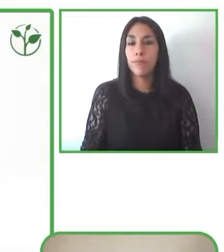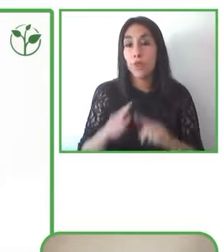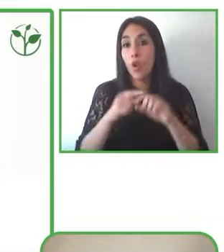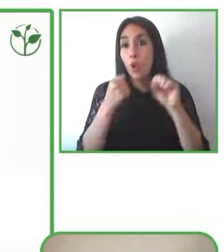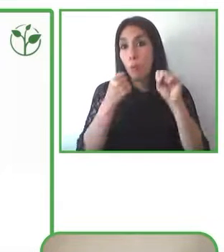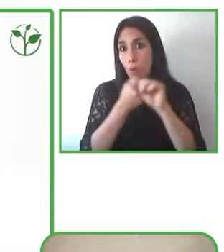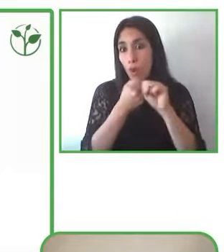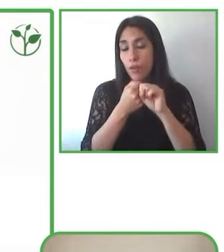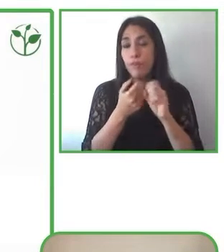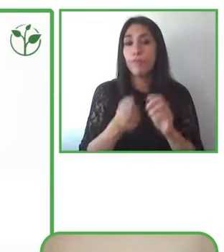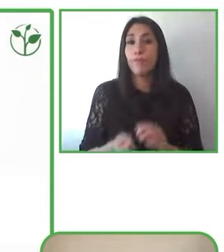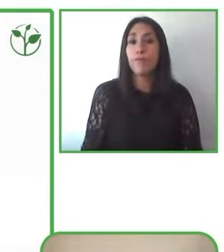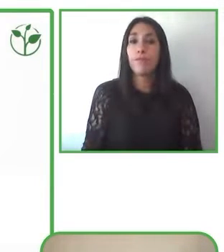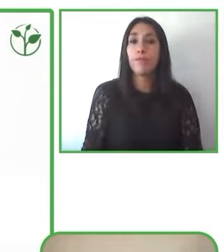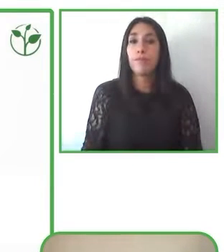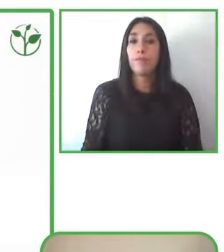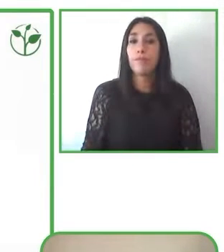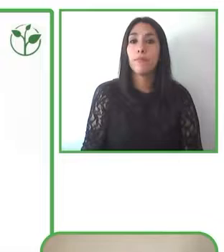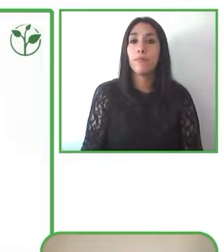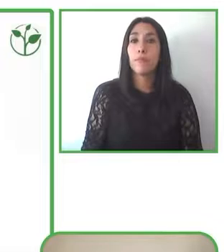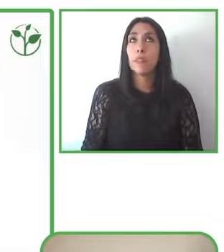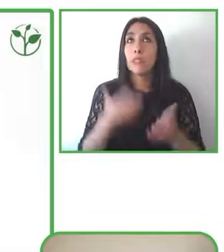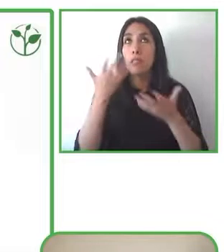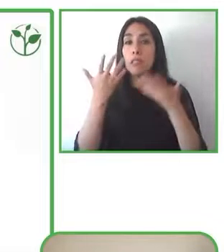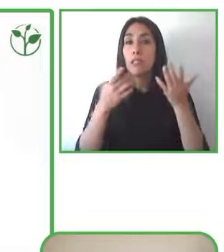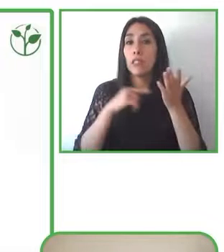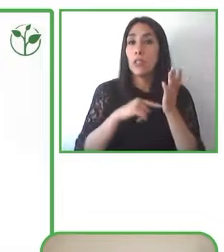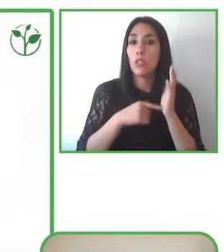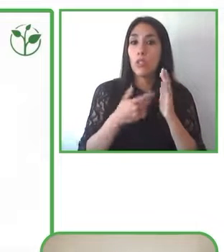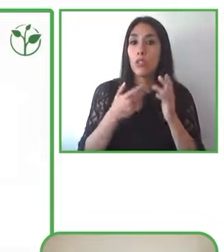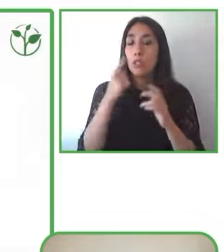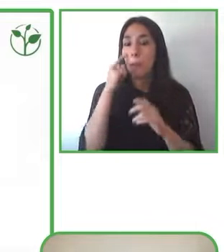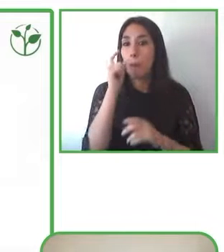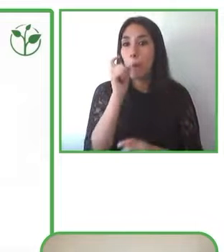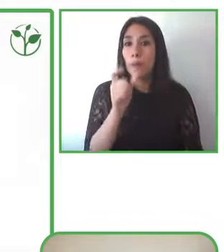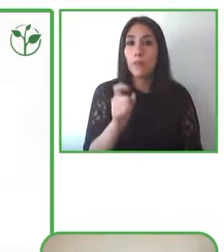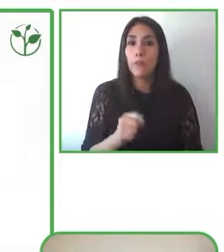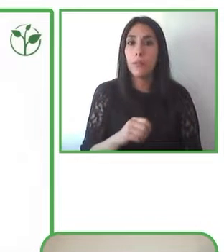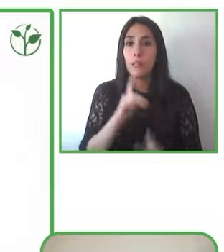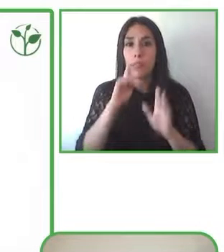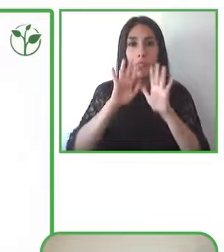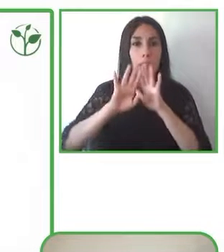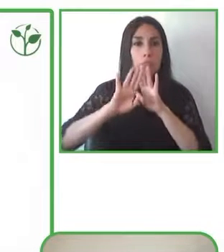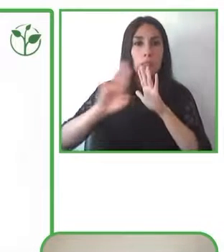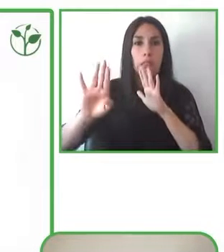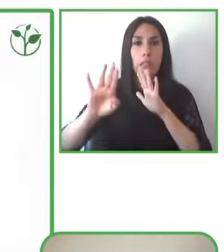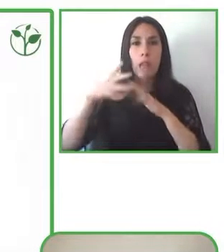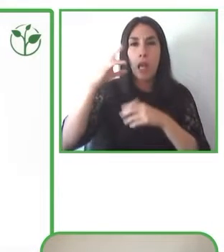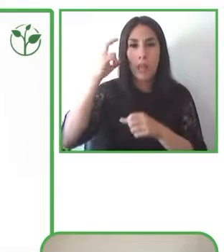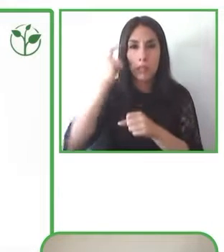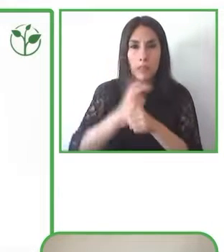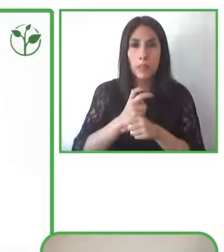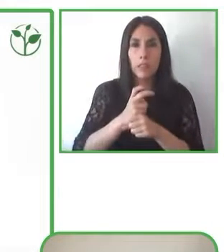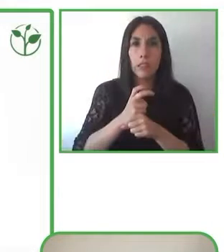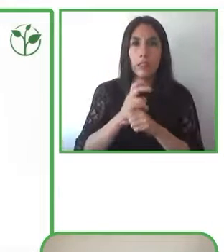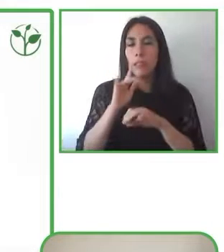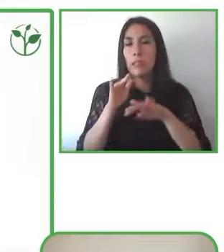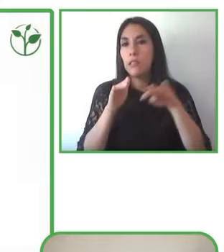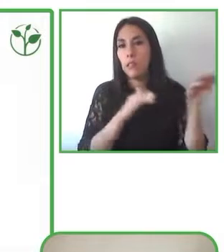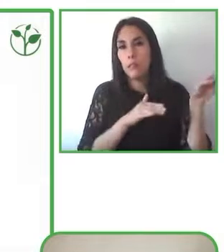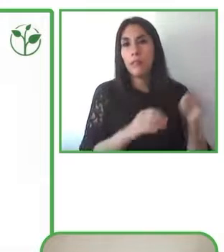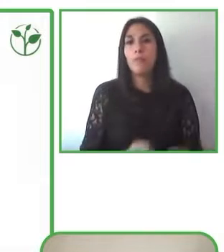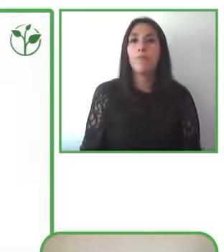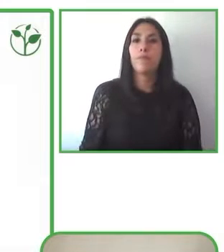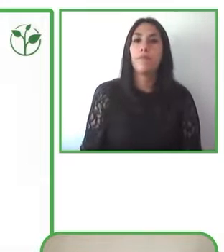sencillo un tecnicismo y intentar una normativa explicarla porque en el momento en que entiendes la normativa y entiendes